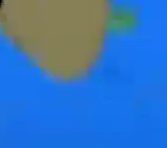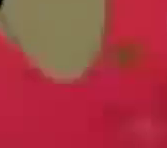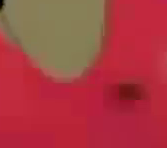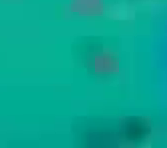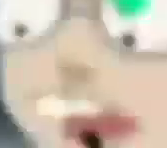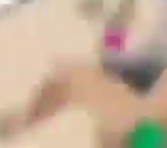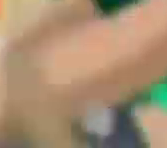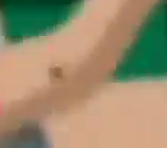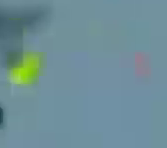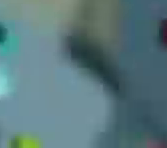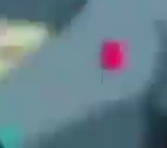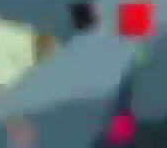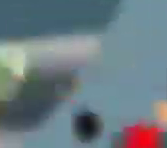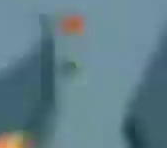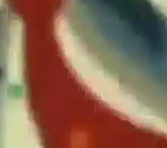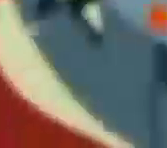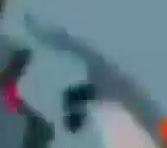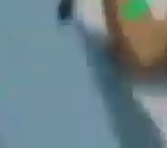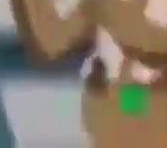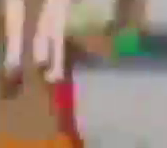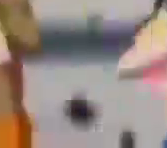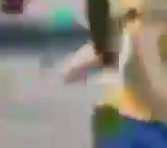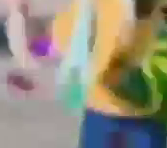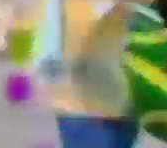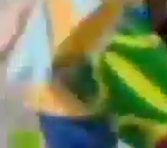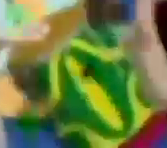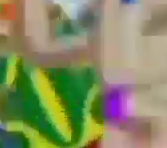Viene la campana